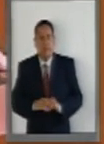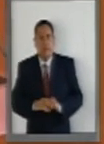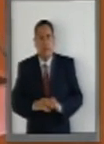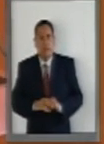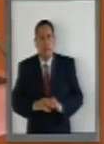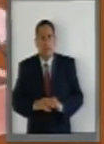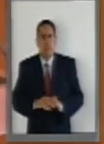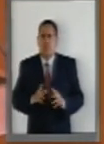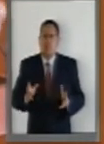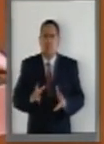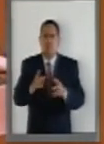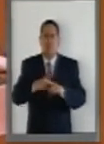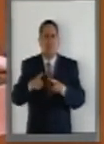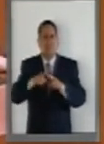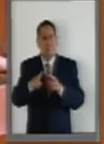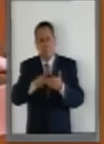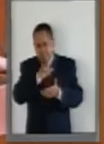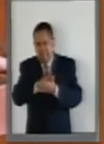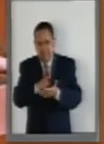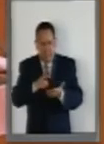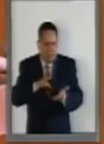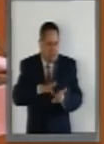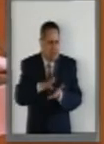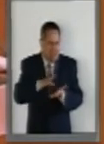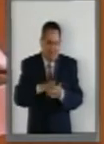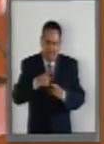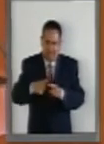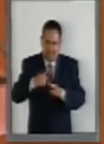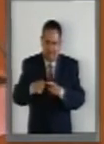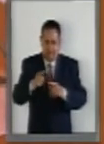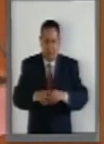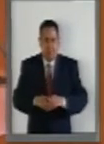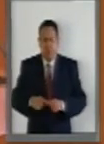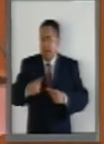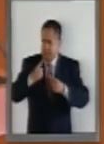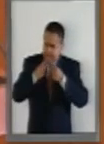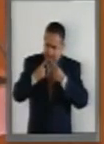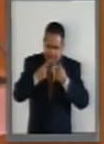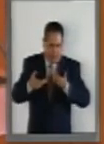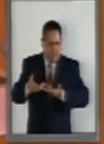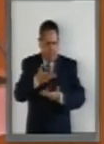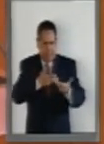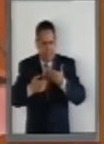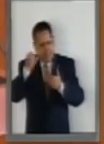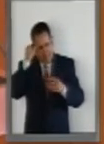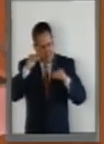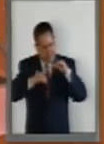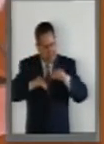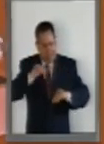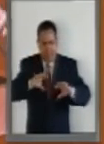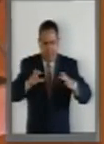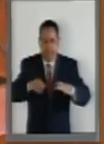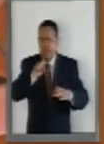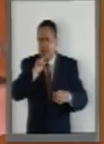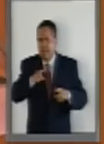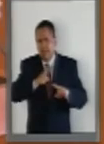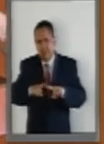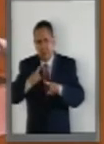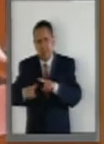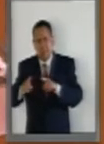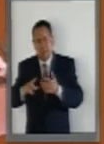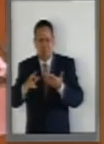se impulsaron diversas reformas. Entonces, discutimos y construimos aquí diversas